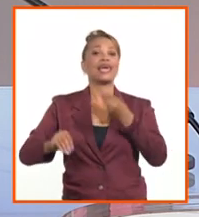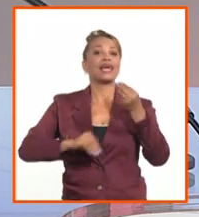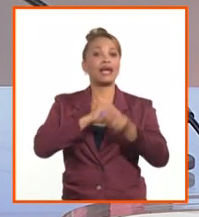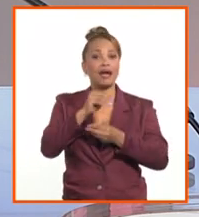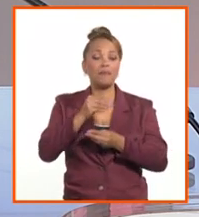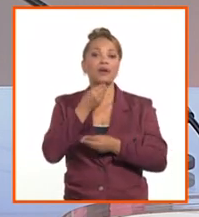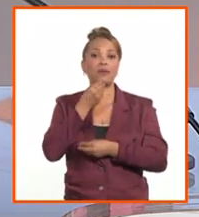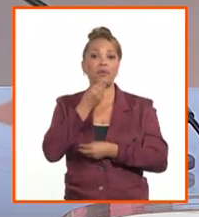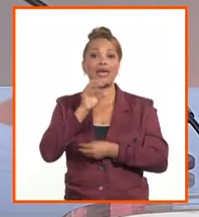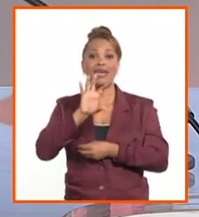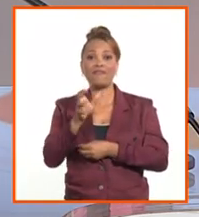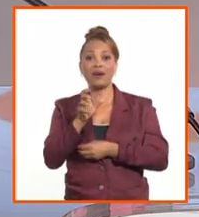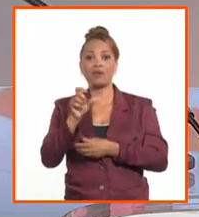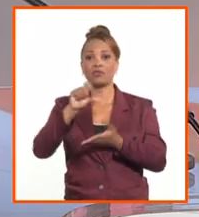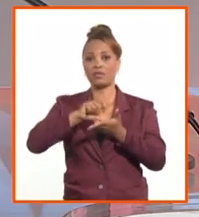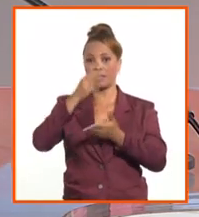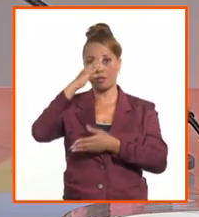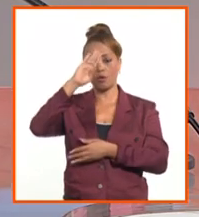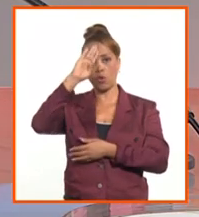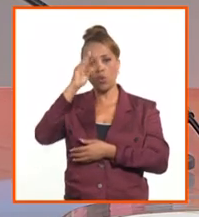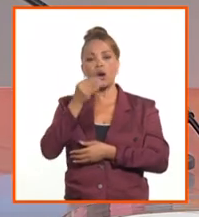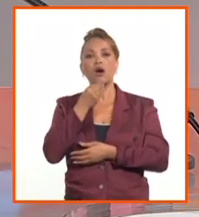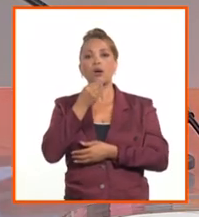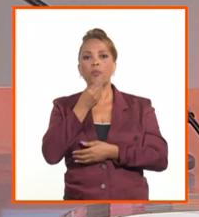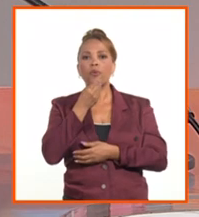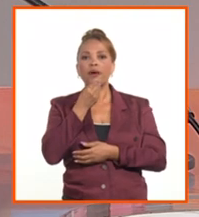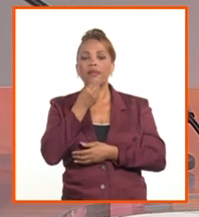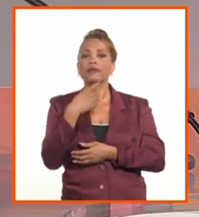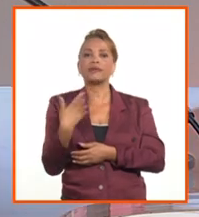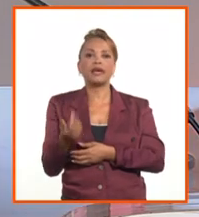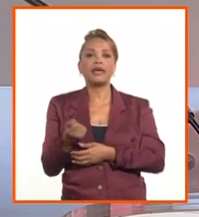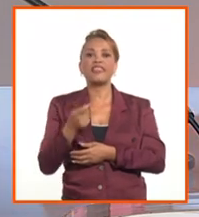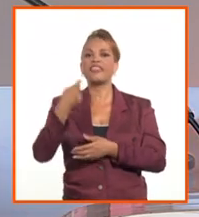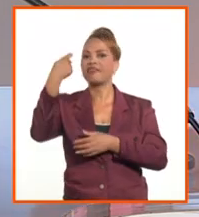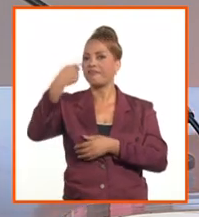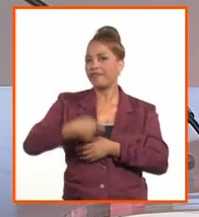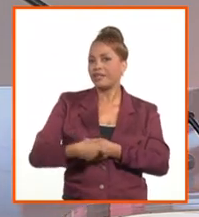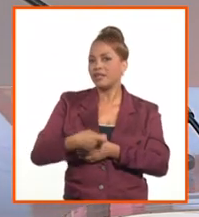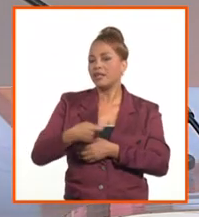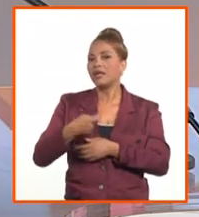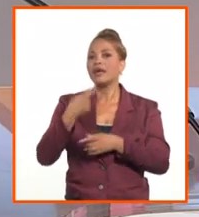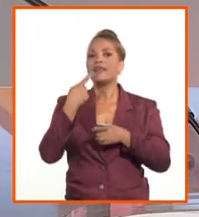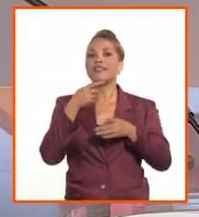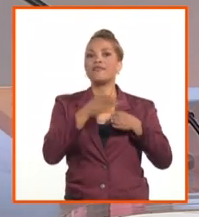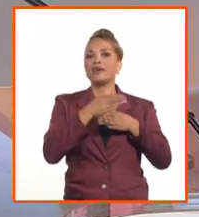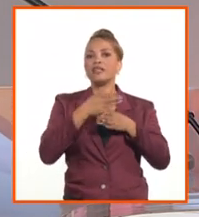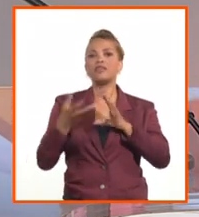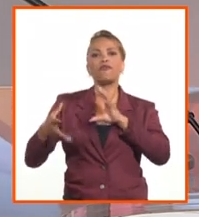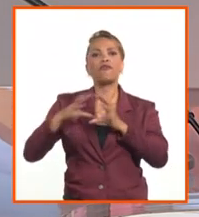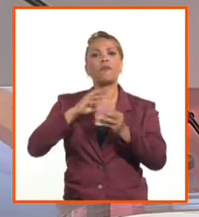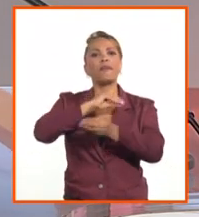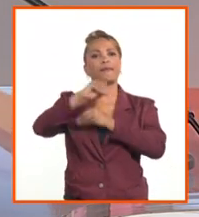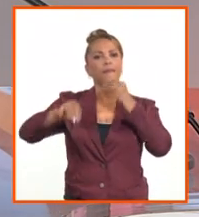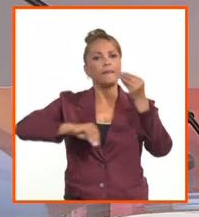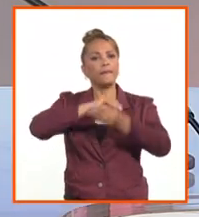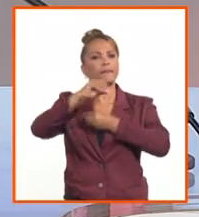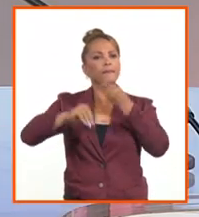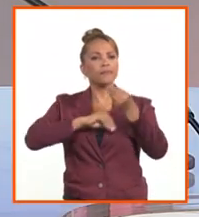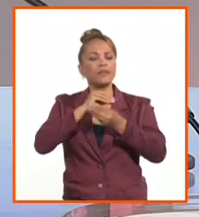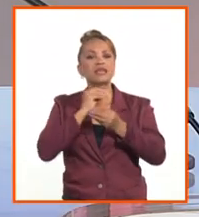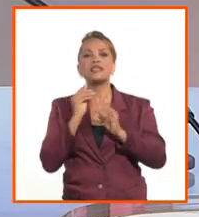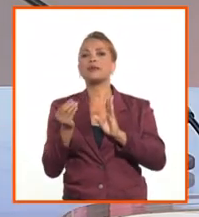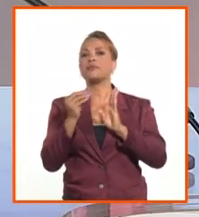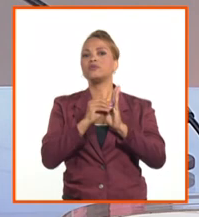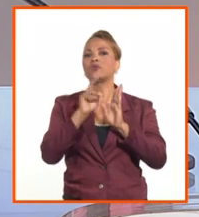Banco Central de Cuba pudiera emitir o definir varios otros tipos de cambios. Y también se implementó la